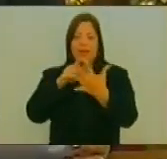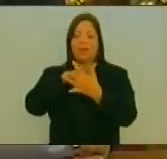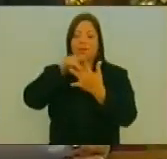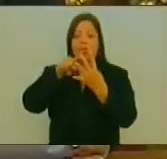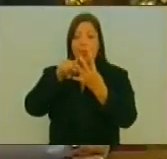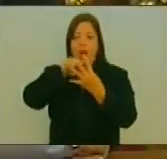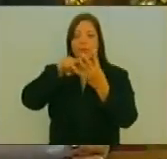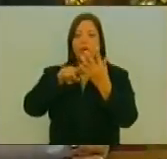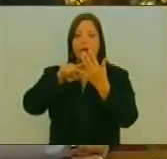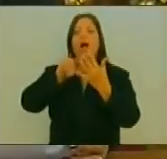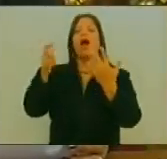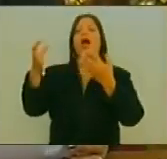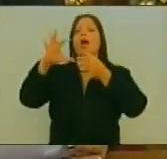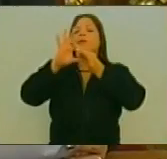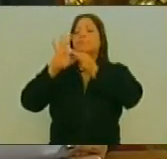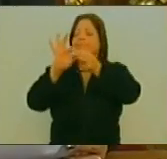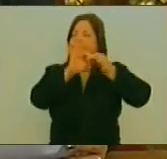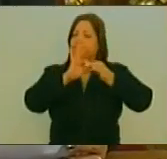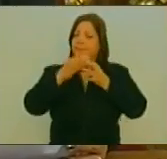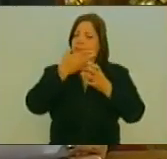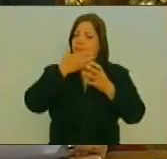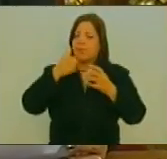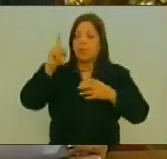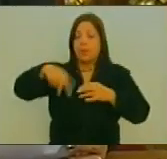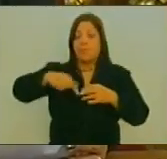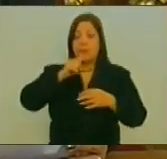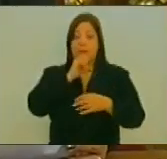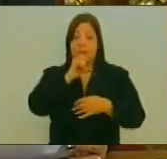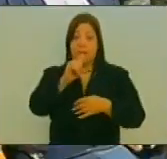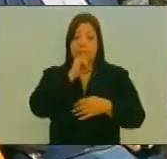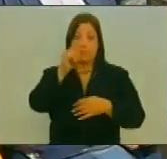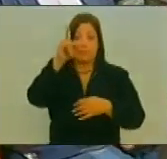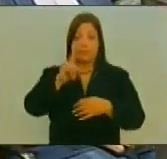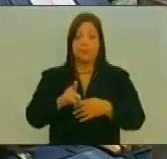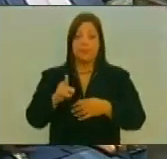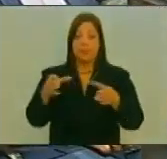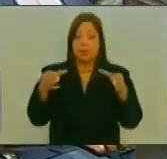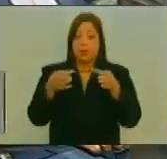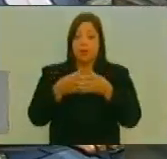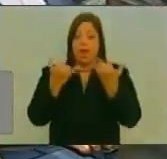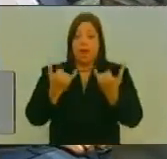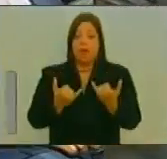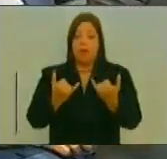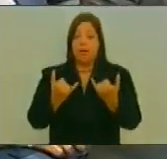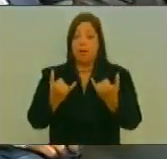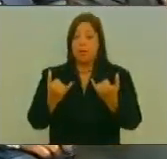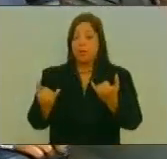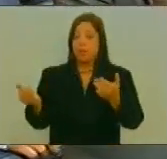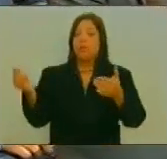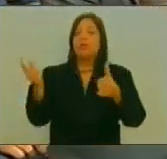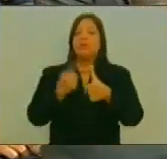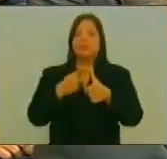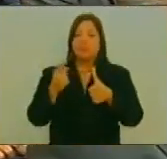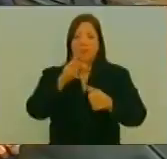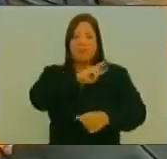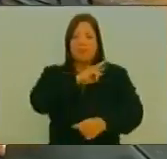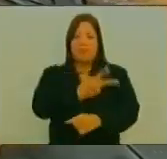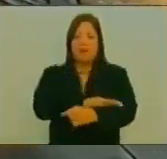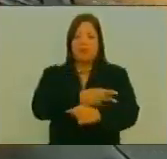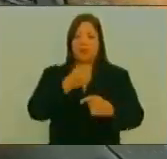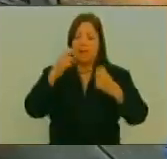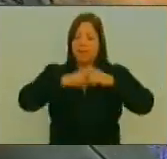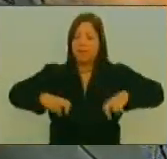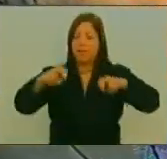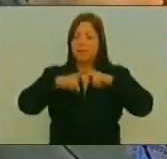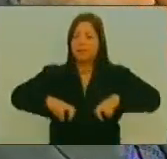Expresó además El Fiscal General De la República Que su despacho Ha retomado Con toda fuerza Las